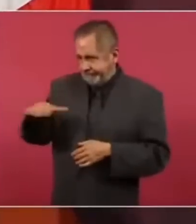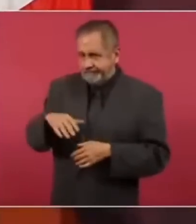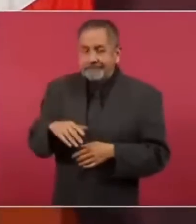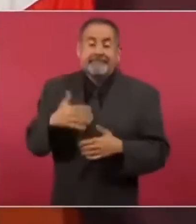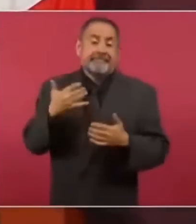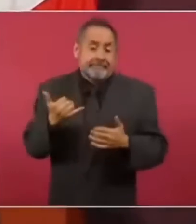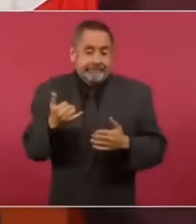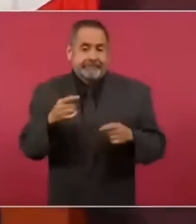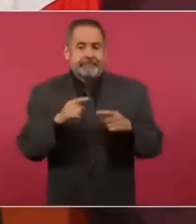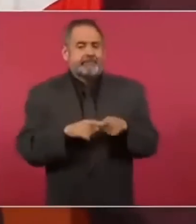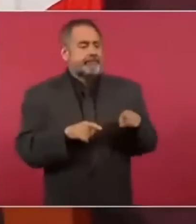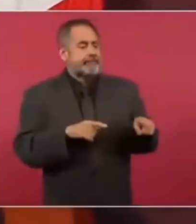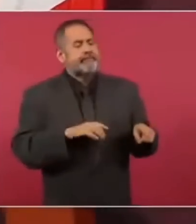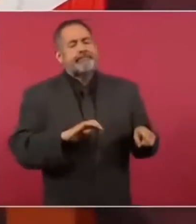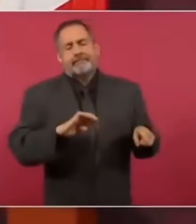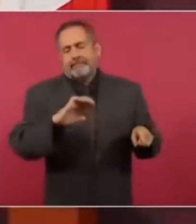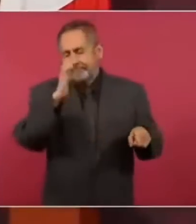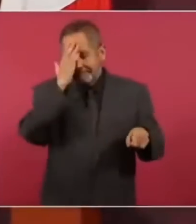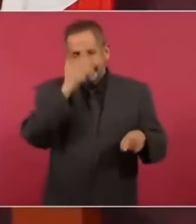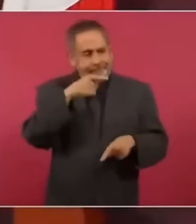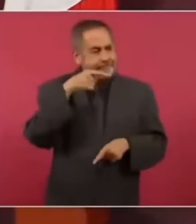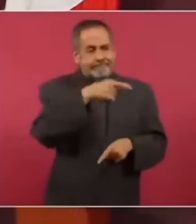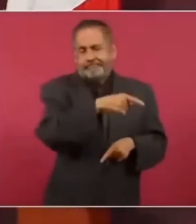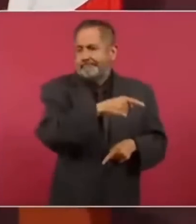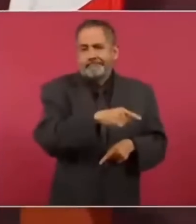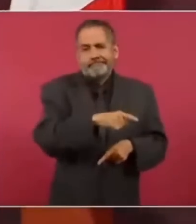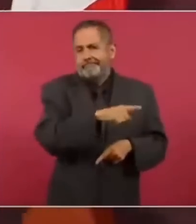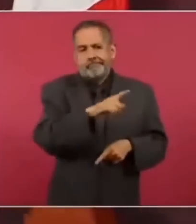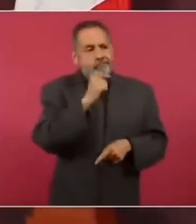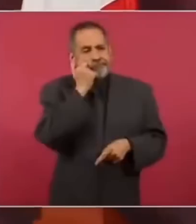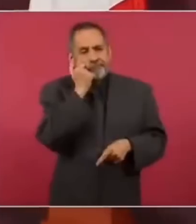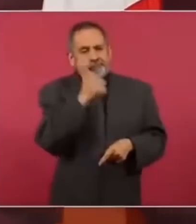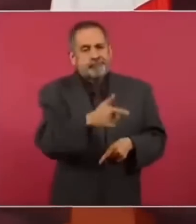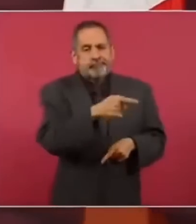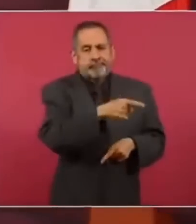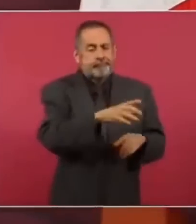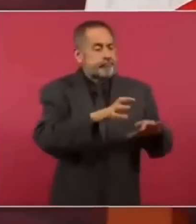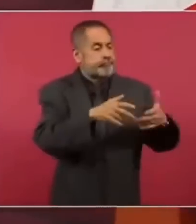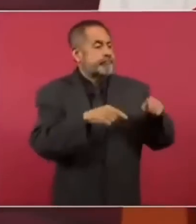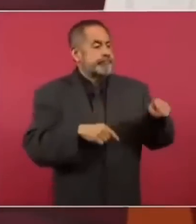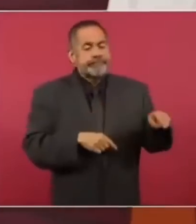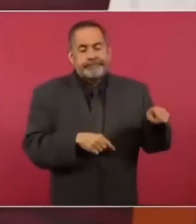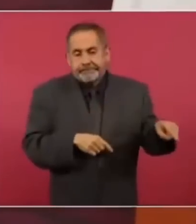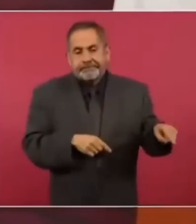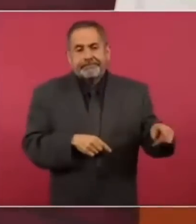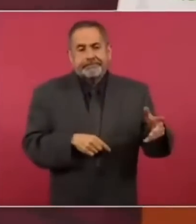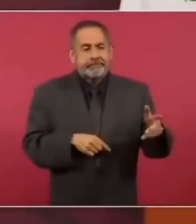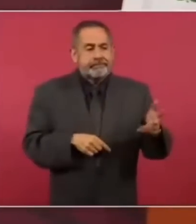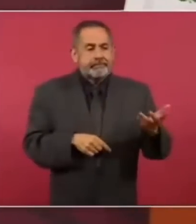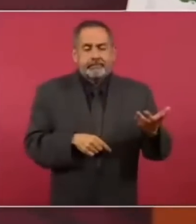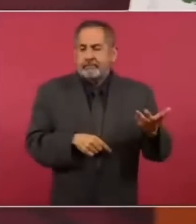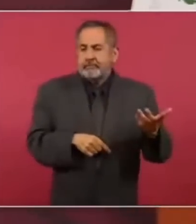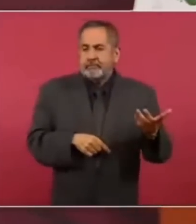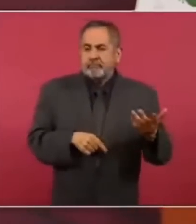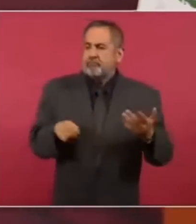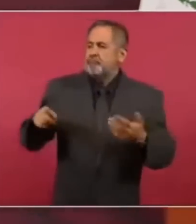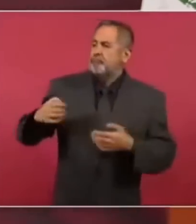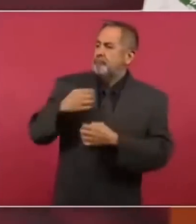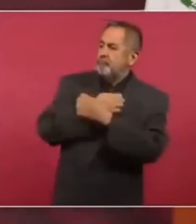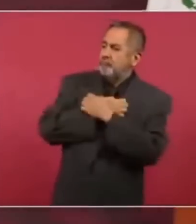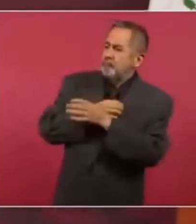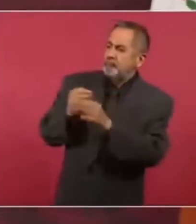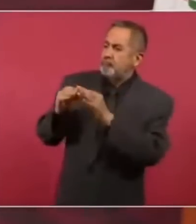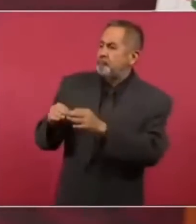que no predominara la